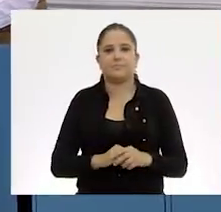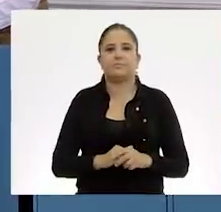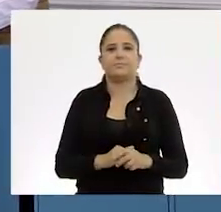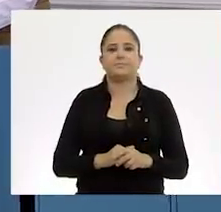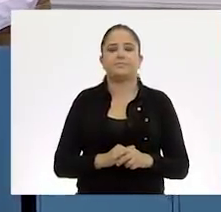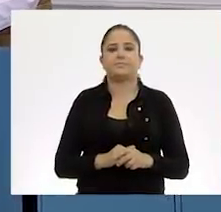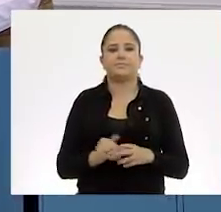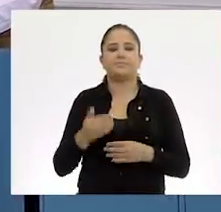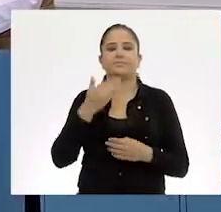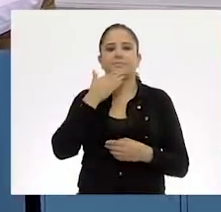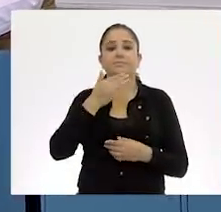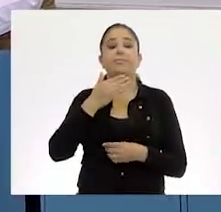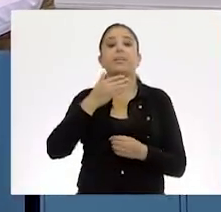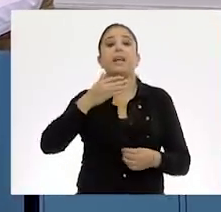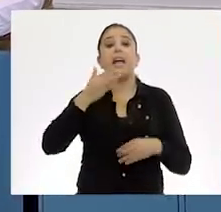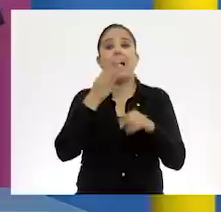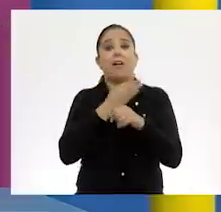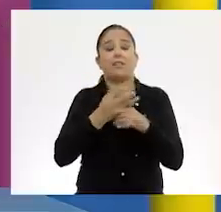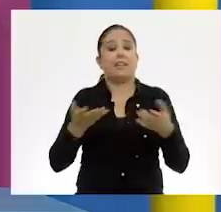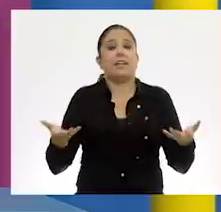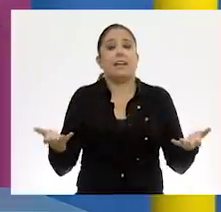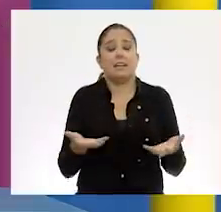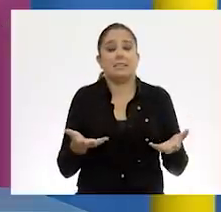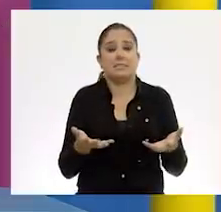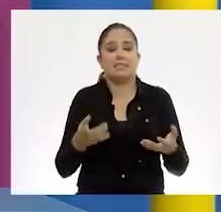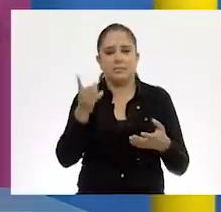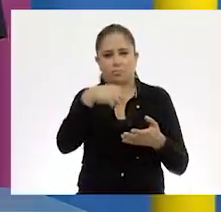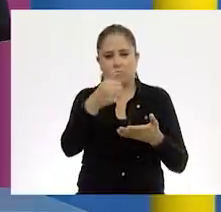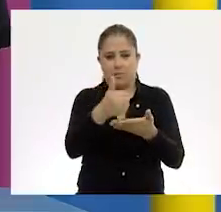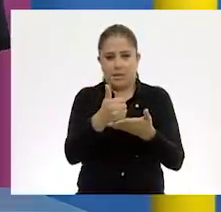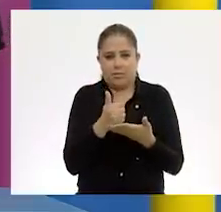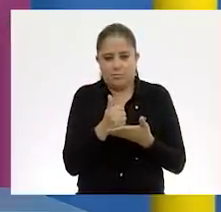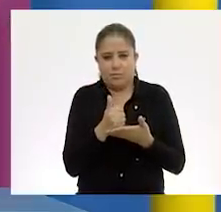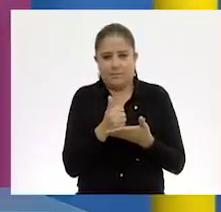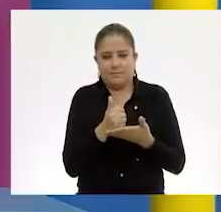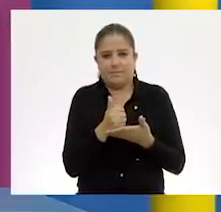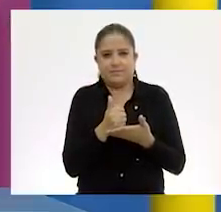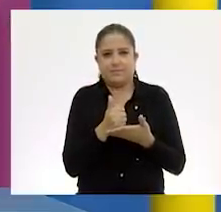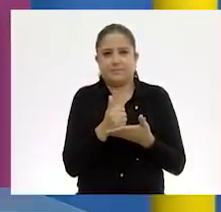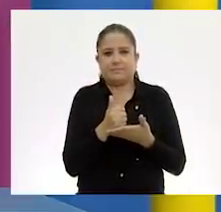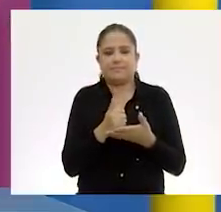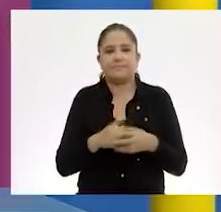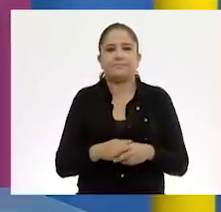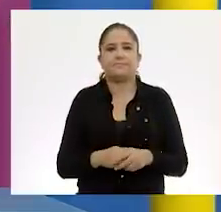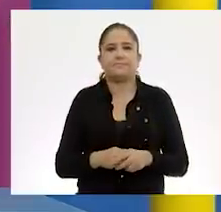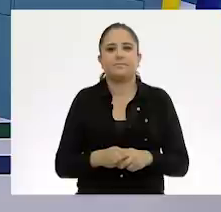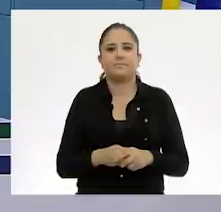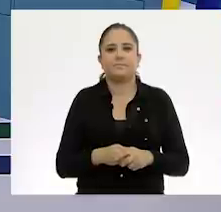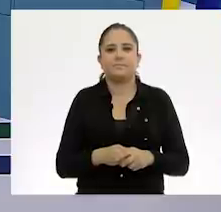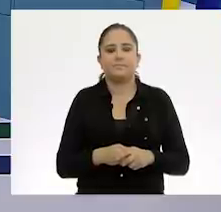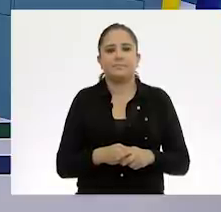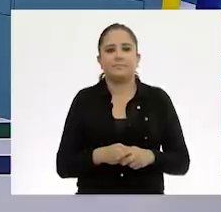Ok, bien, lo que vamos a ir haciendo, me van a ir ayudando. Por favor. Gracias.